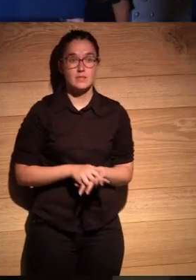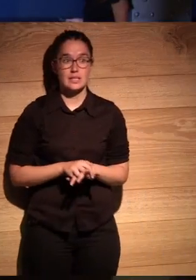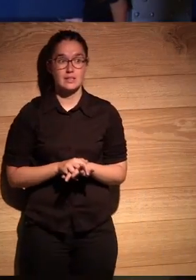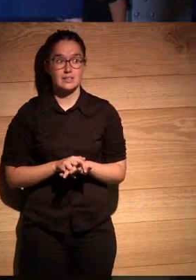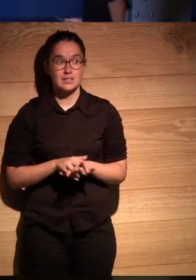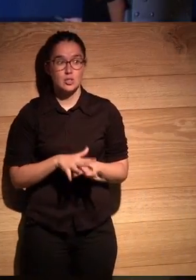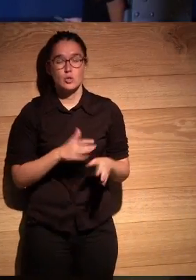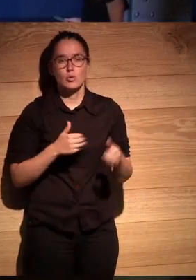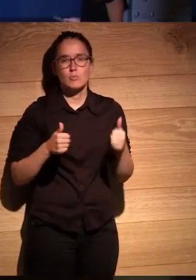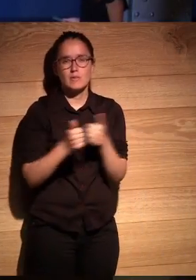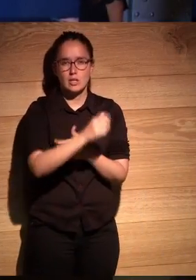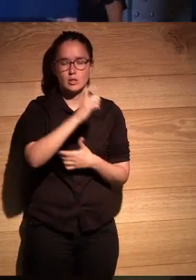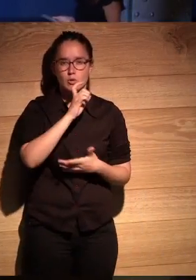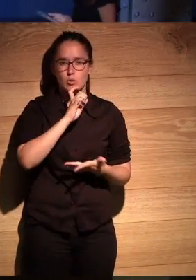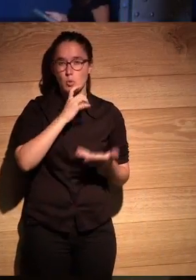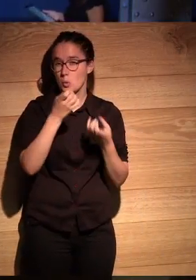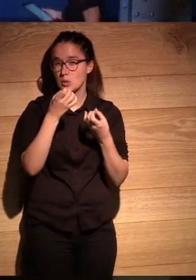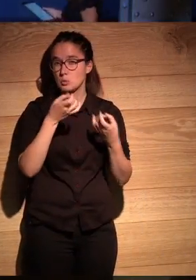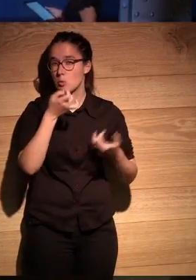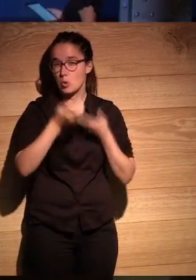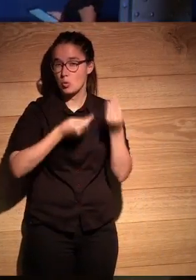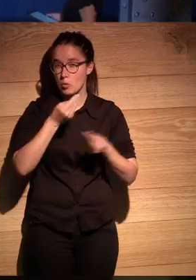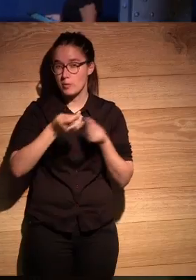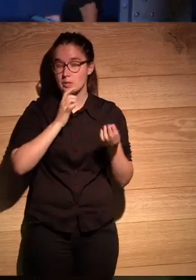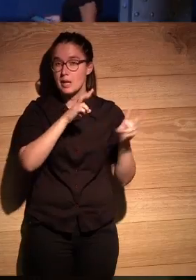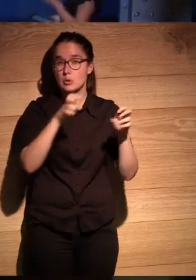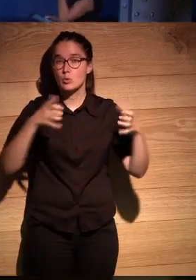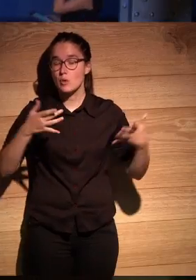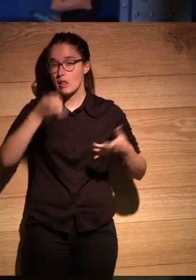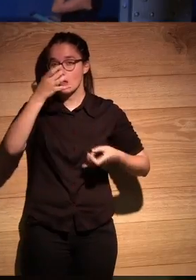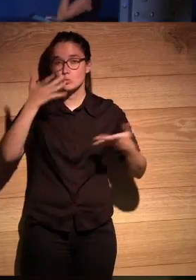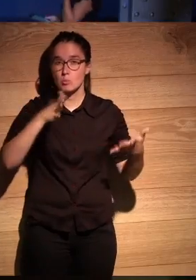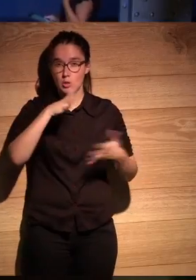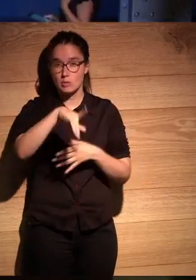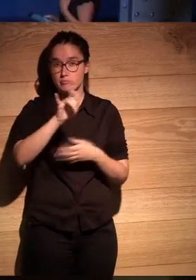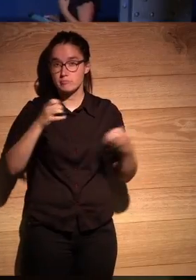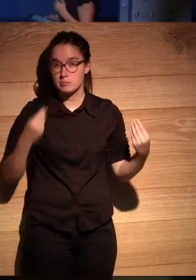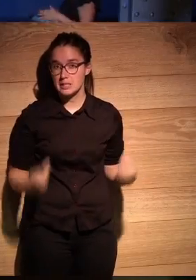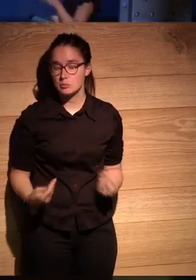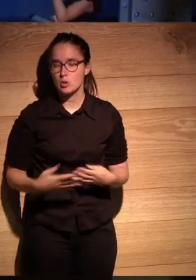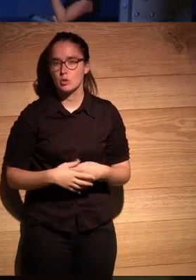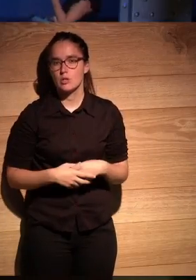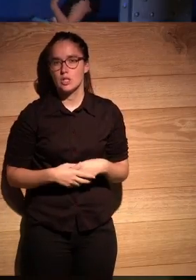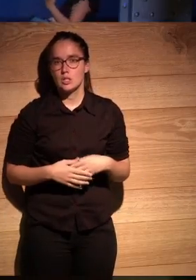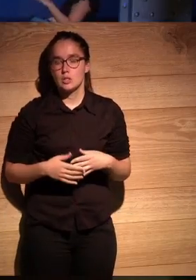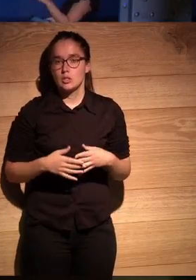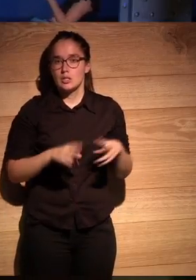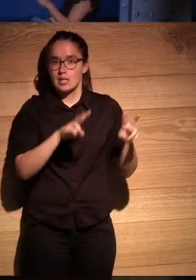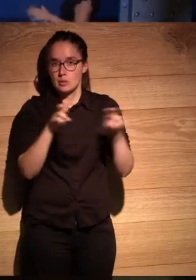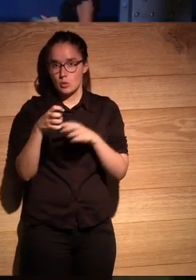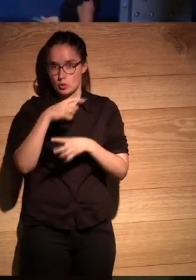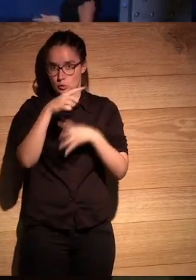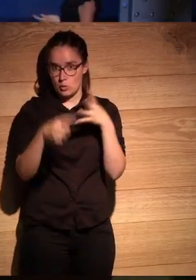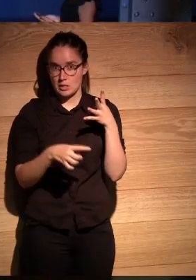¿qué prefieres que naveguemos? cuéntanos un poco lo que vamos a navegar qué capítulos qué ideas por qué bueno iremos por los cuatro